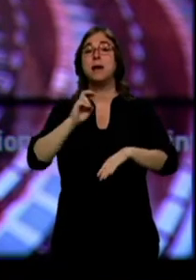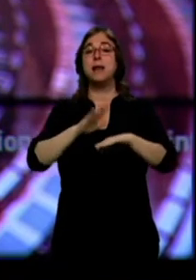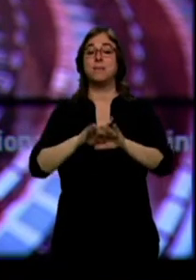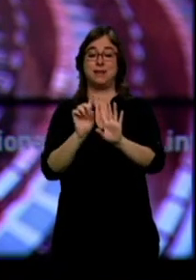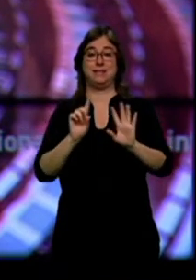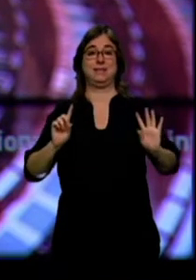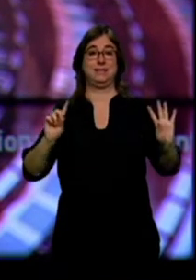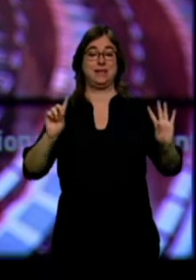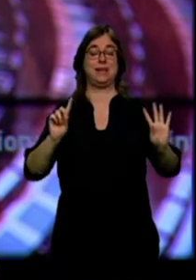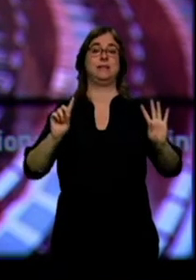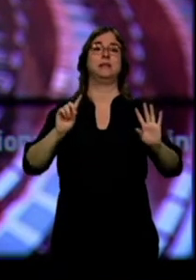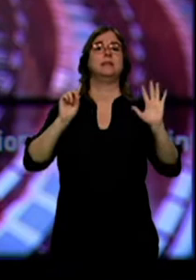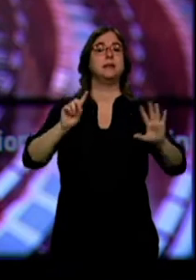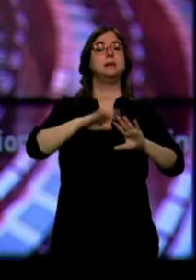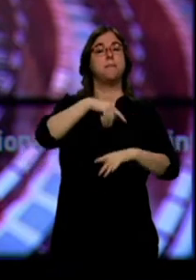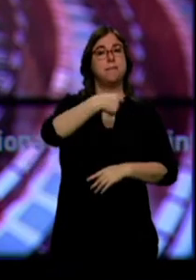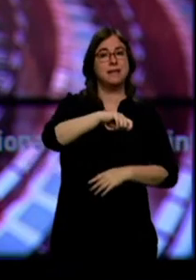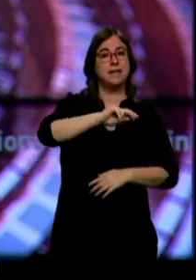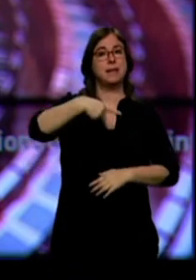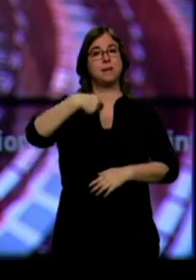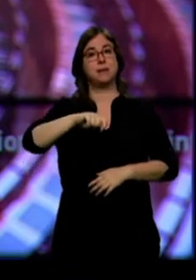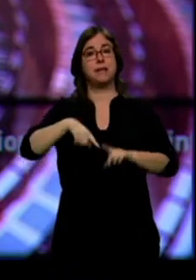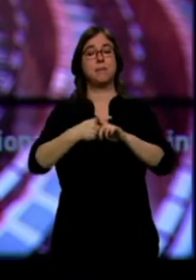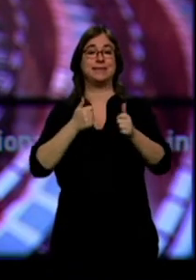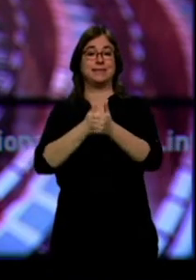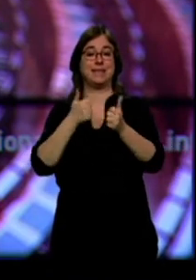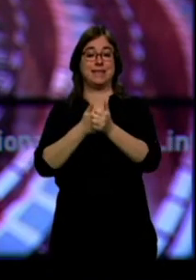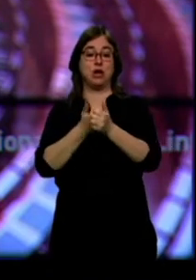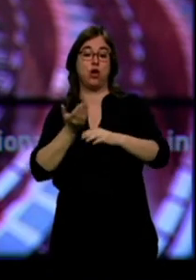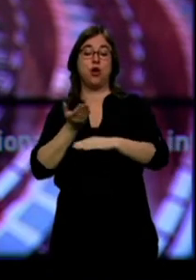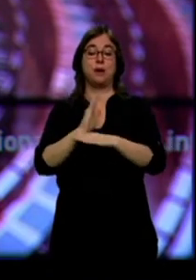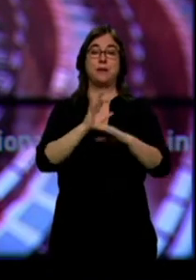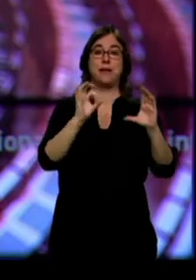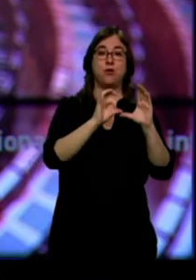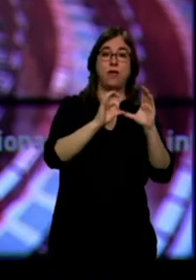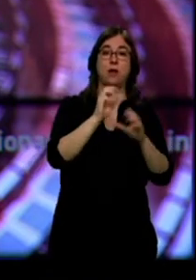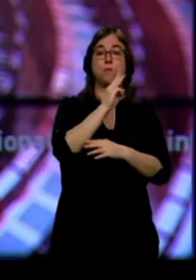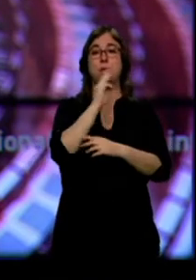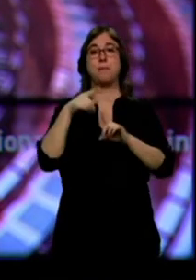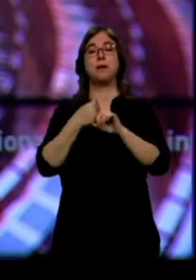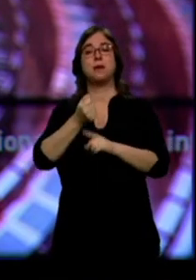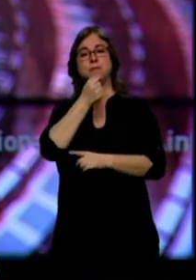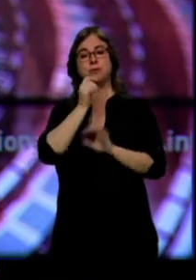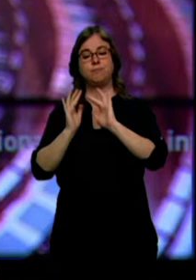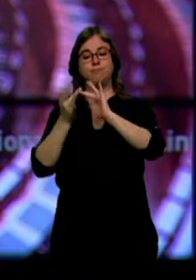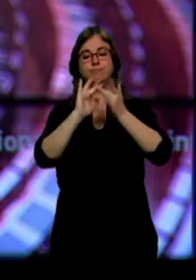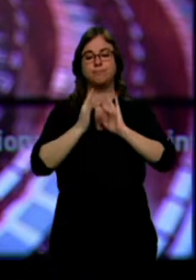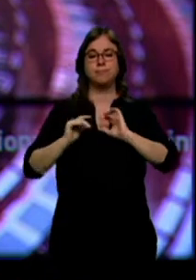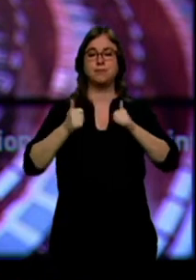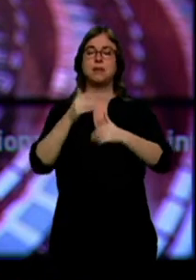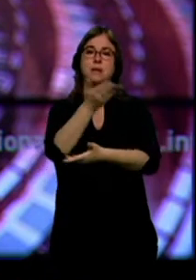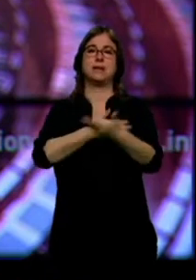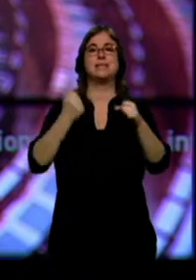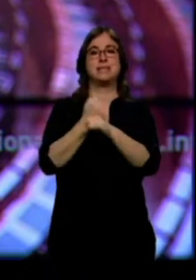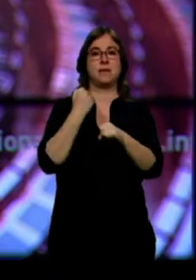presidente, los vicepresidentes y los secretarios que representan a Ciudadanos, PP y PSOE, tomen contacto y empiecen a trabajar. Entre los